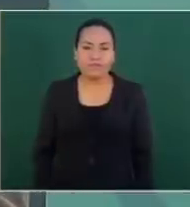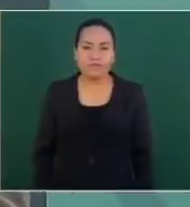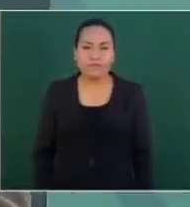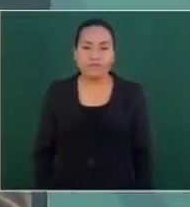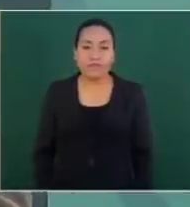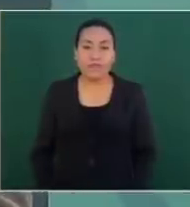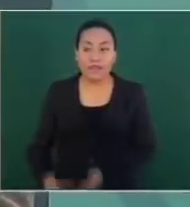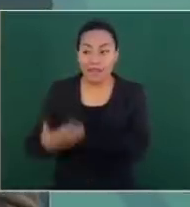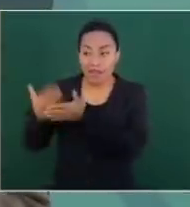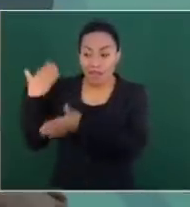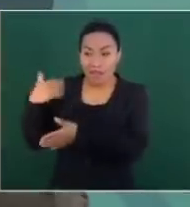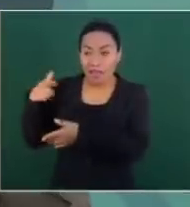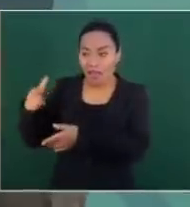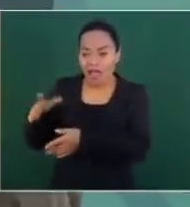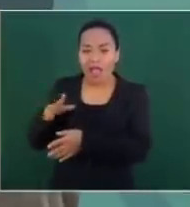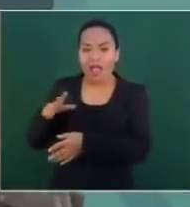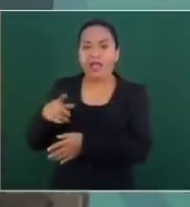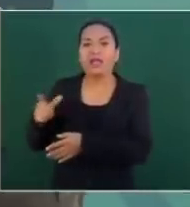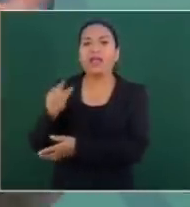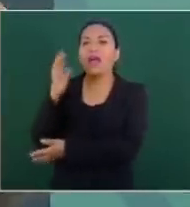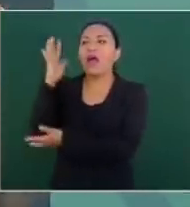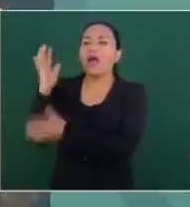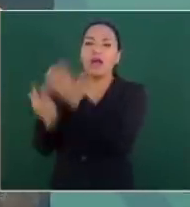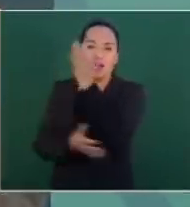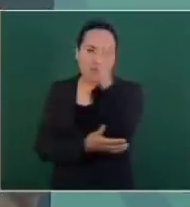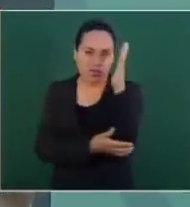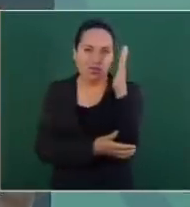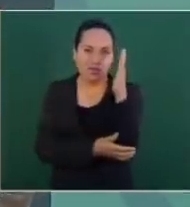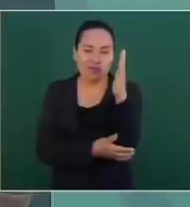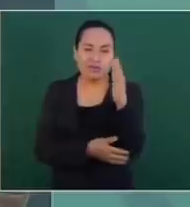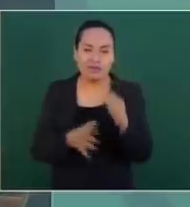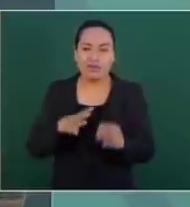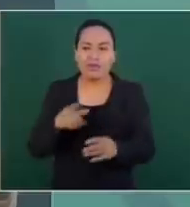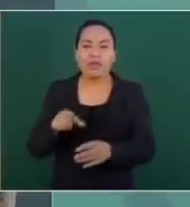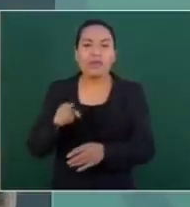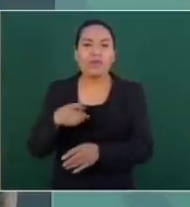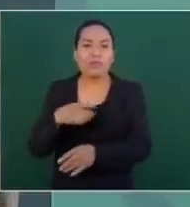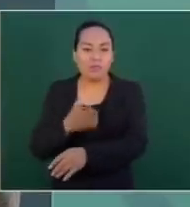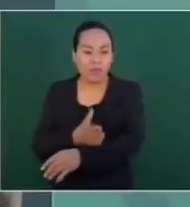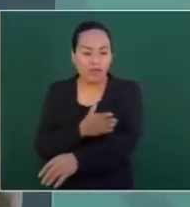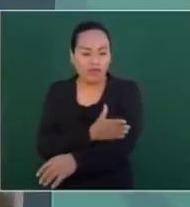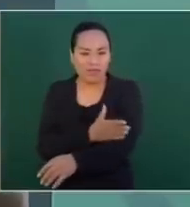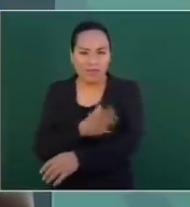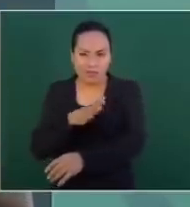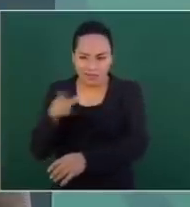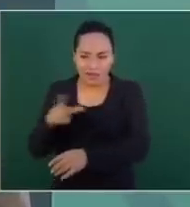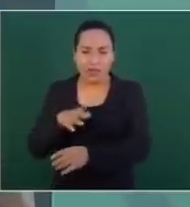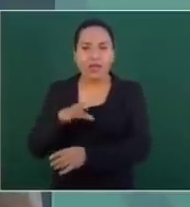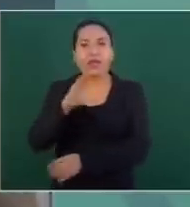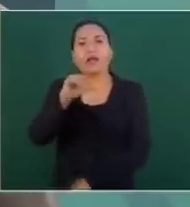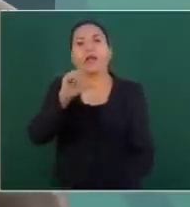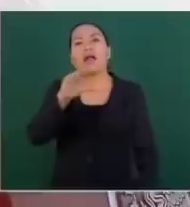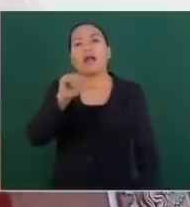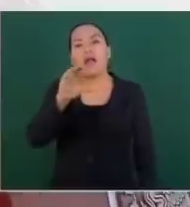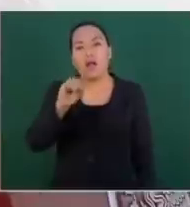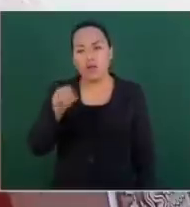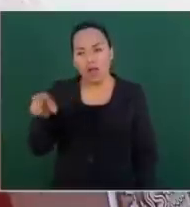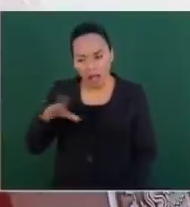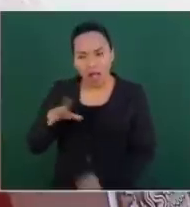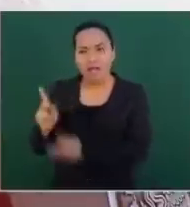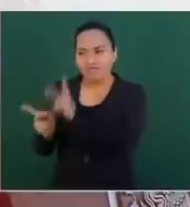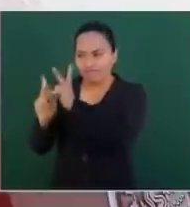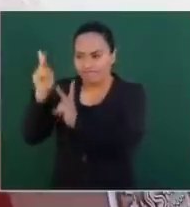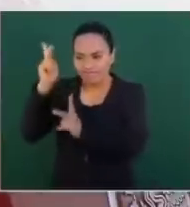árboles maderables y luego sembraron cacao. En el sextenio pasado